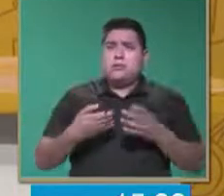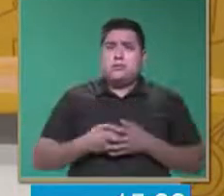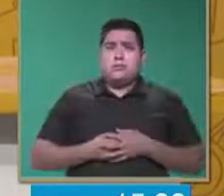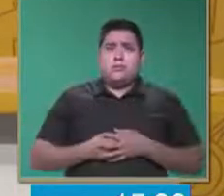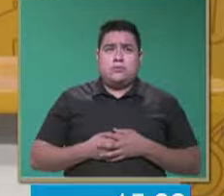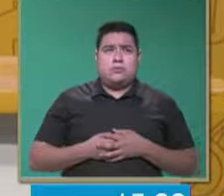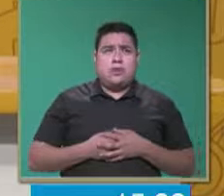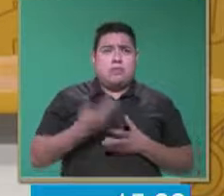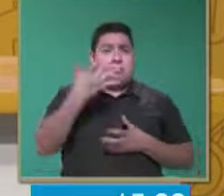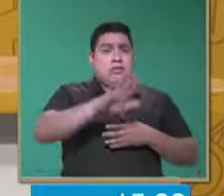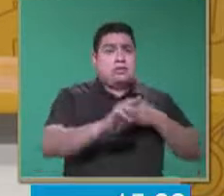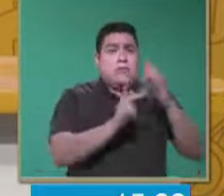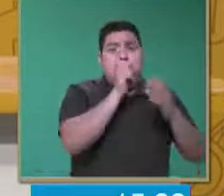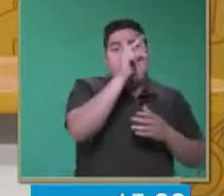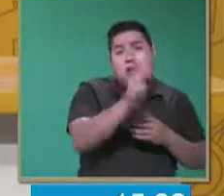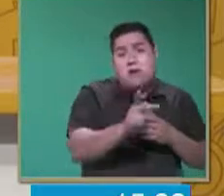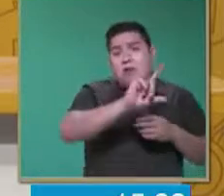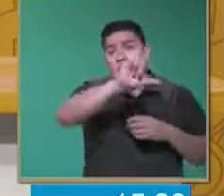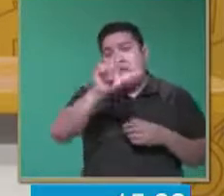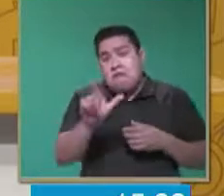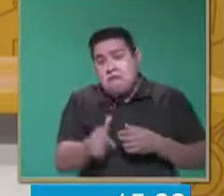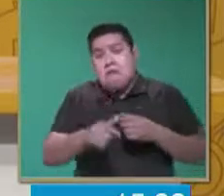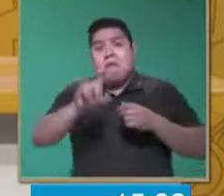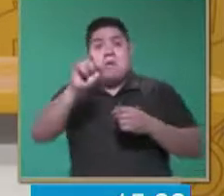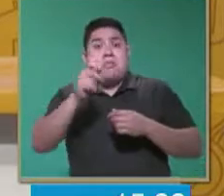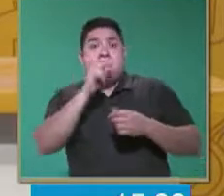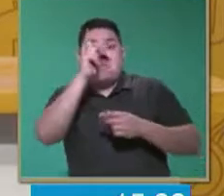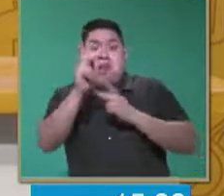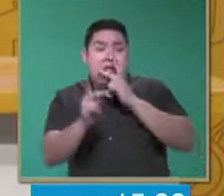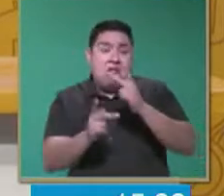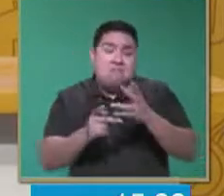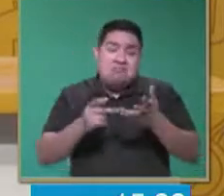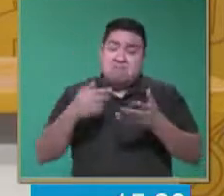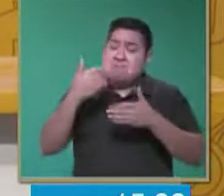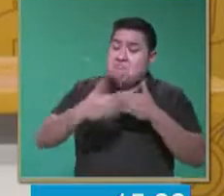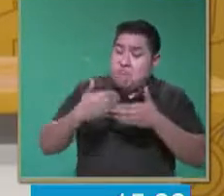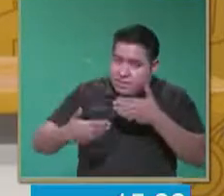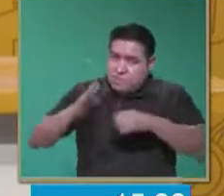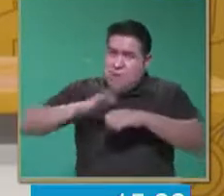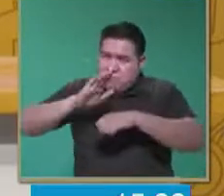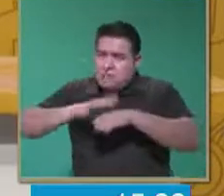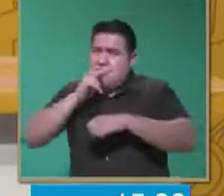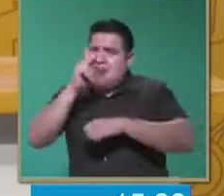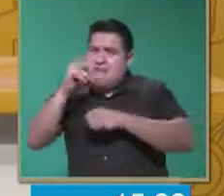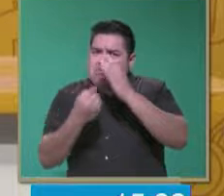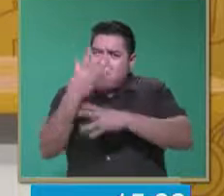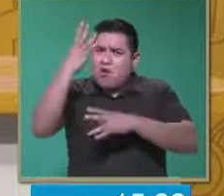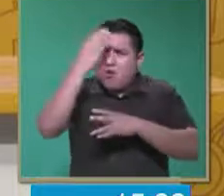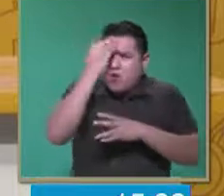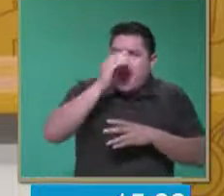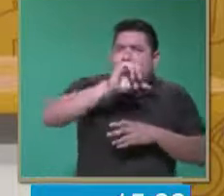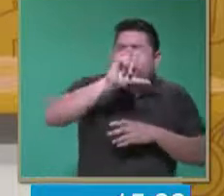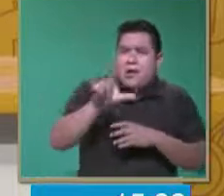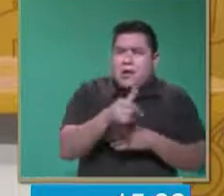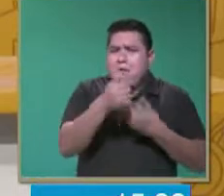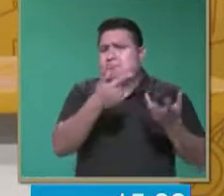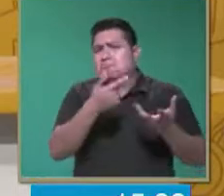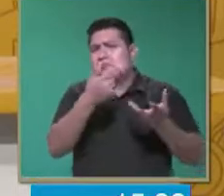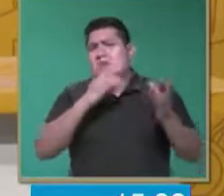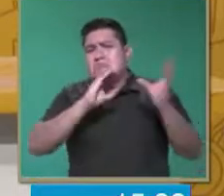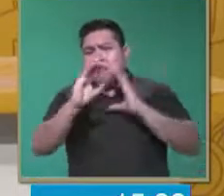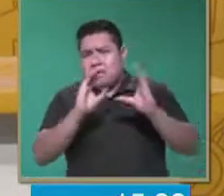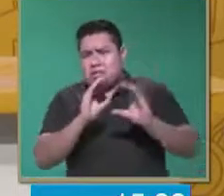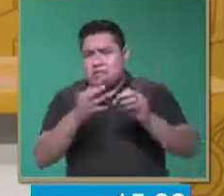10 palabras, posteriormente 20 palabras, de manera que ellos también después puedan establecer esa